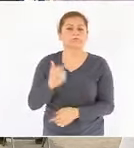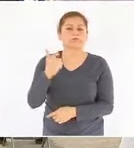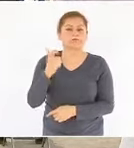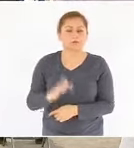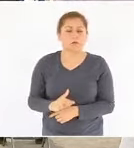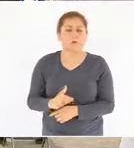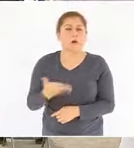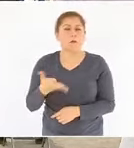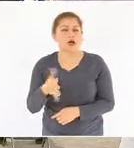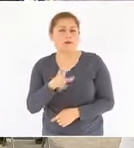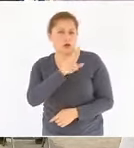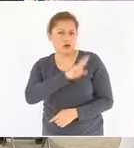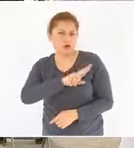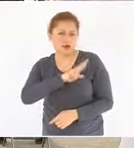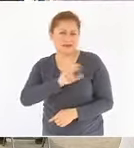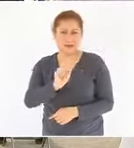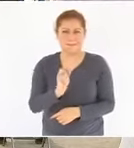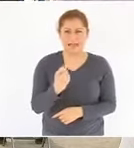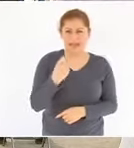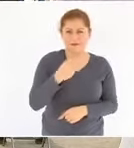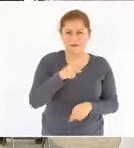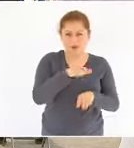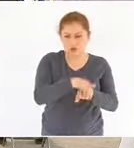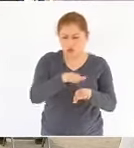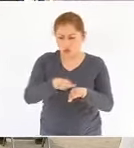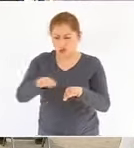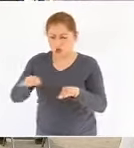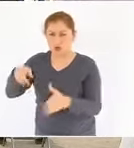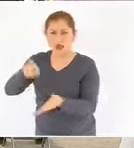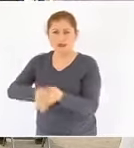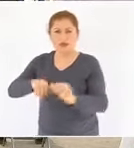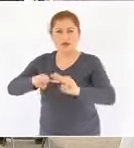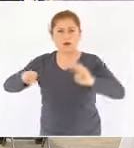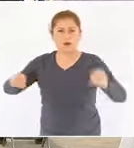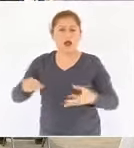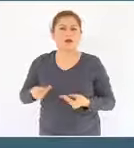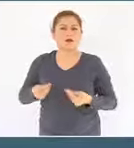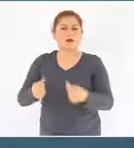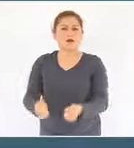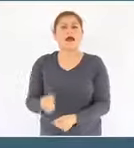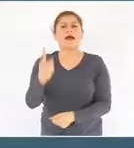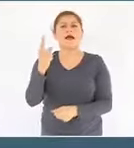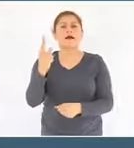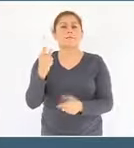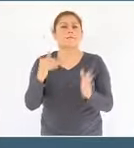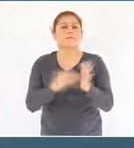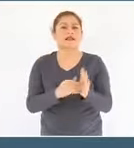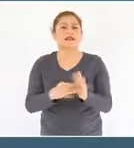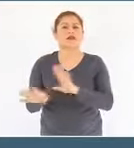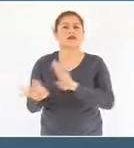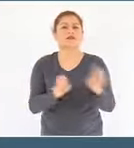de 21 plataformas marinas fue de 1.901 millones de pesos.